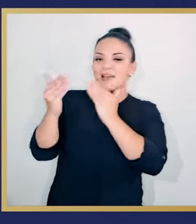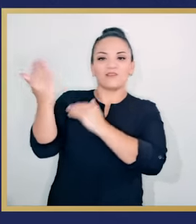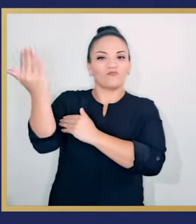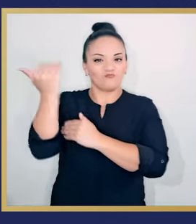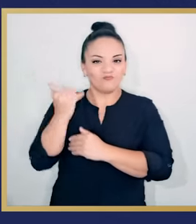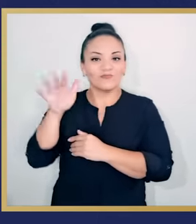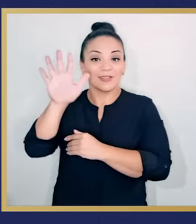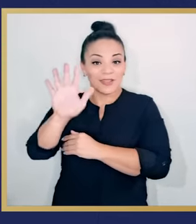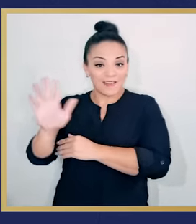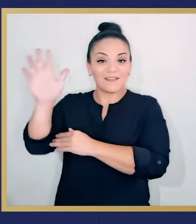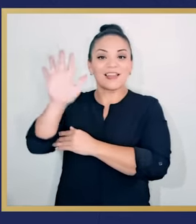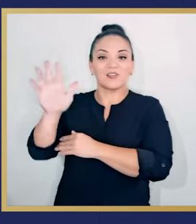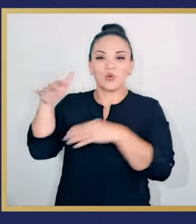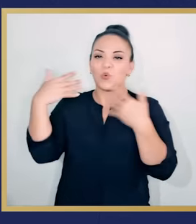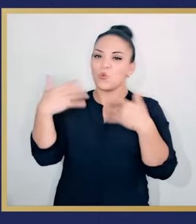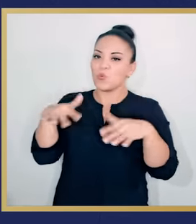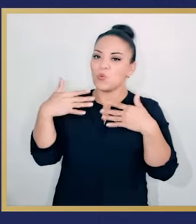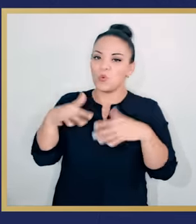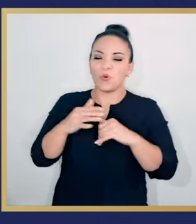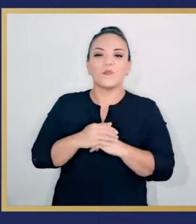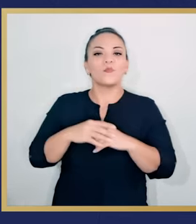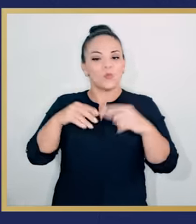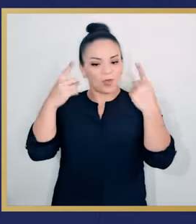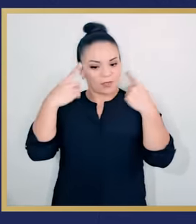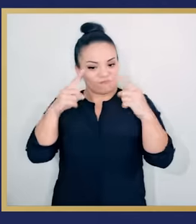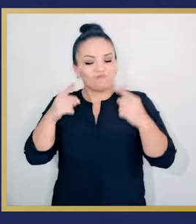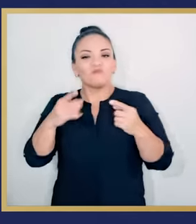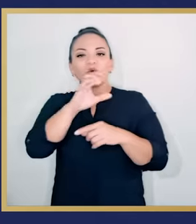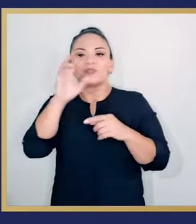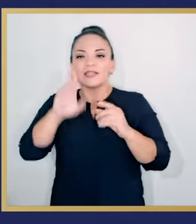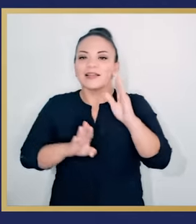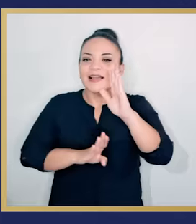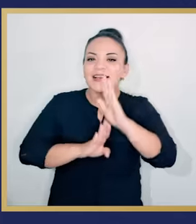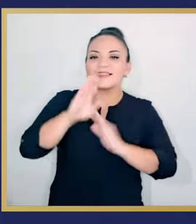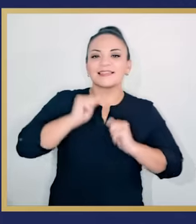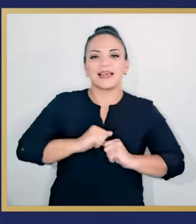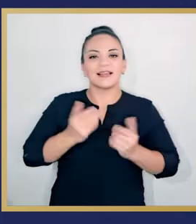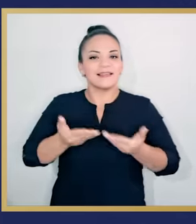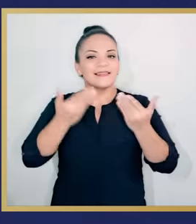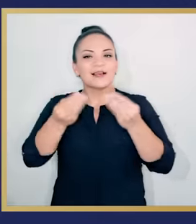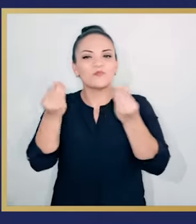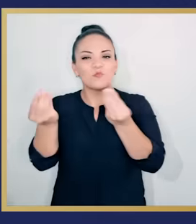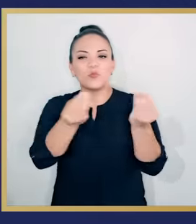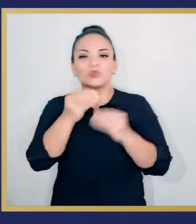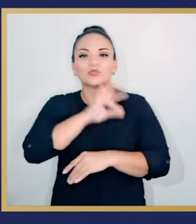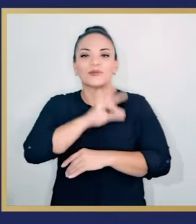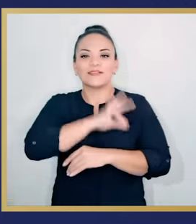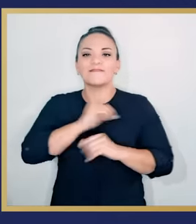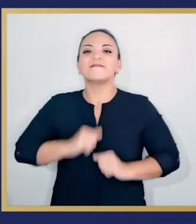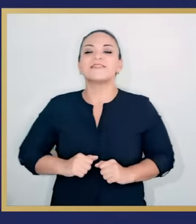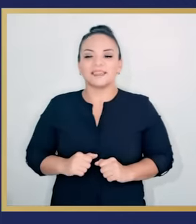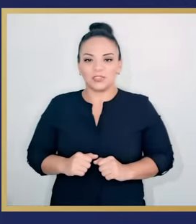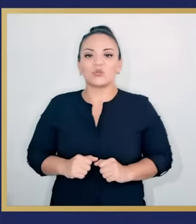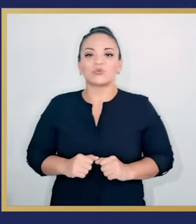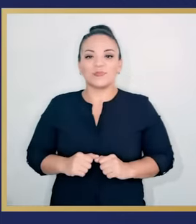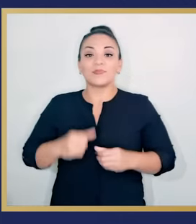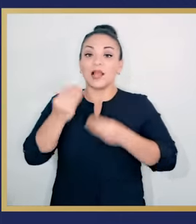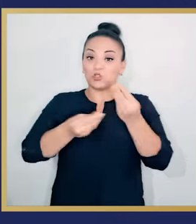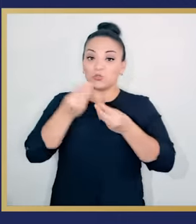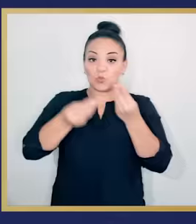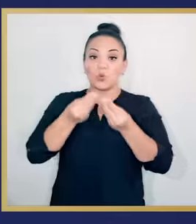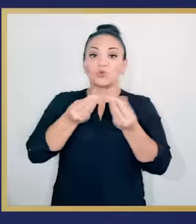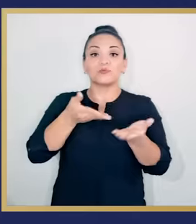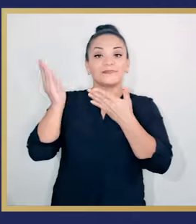puertas de una región que puede ayudarnos a crecer, a generar muchos beneficios a nuestro